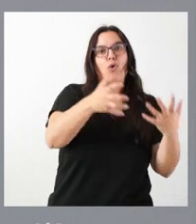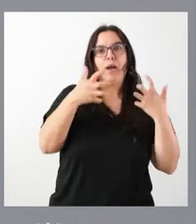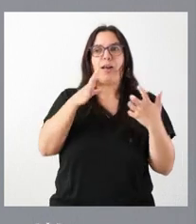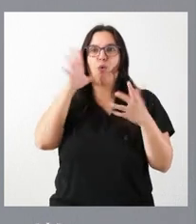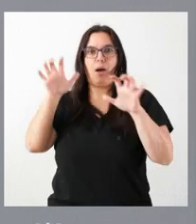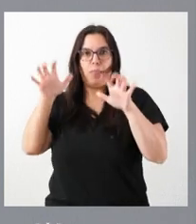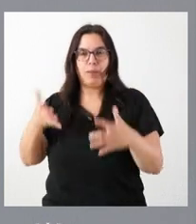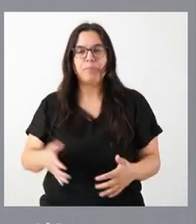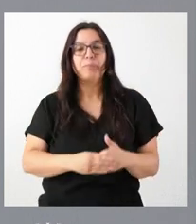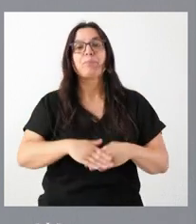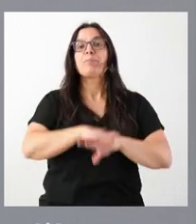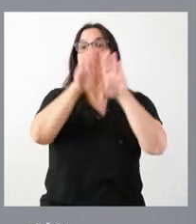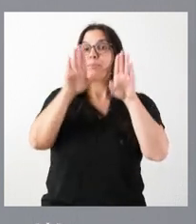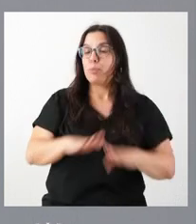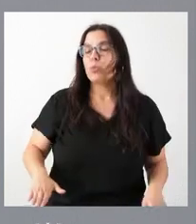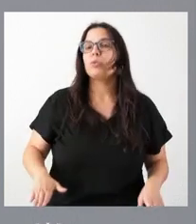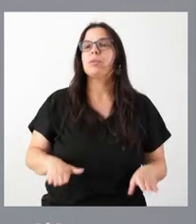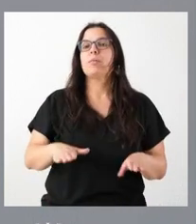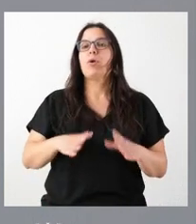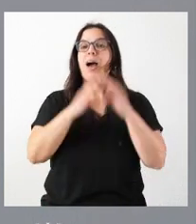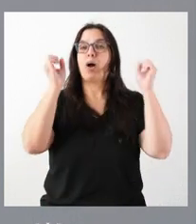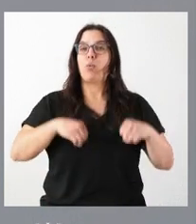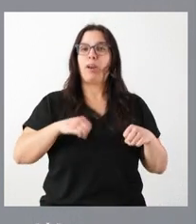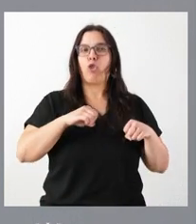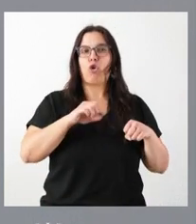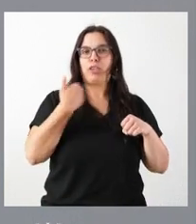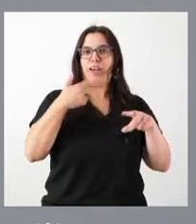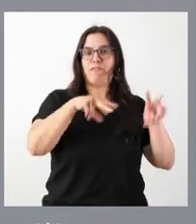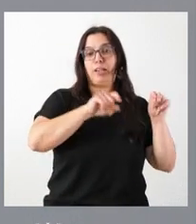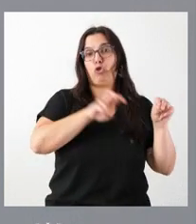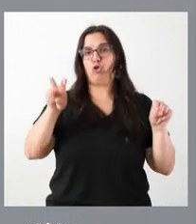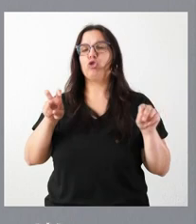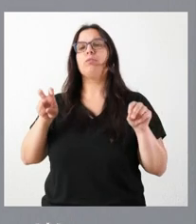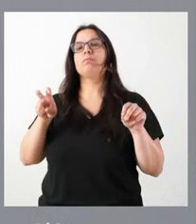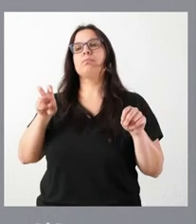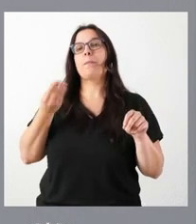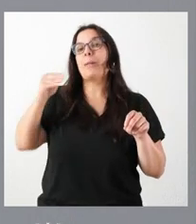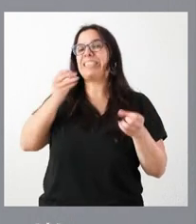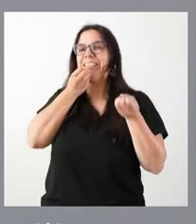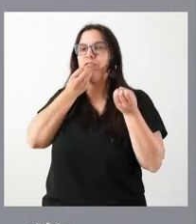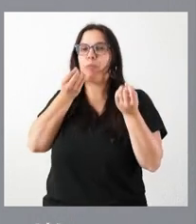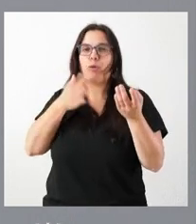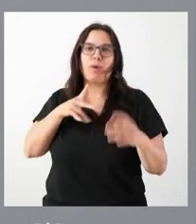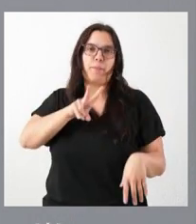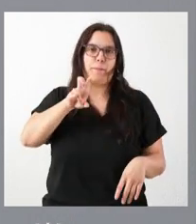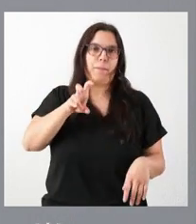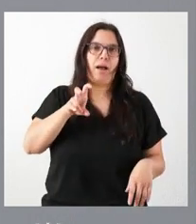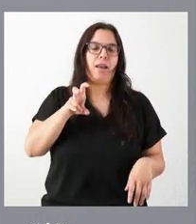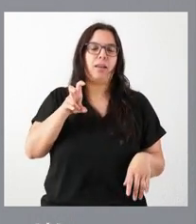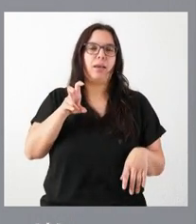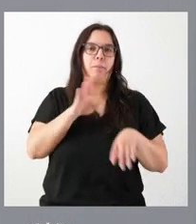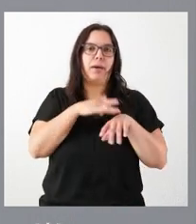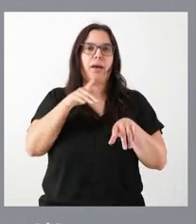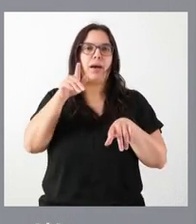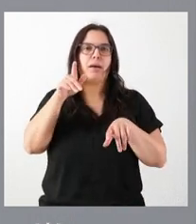los mismos. Y, por último, y ya fuera de los acuerdos del Consejo de Gobierno, una información que creo que puede ser de utilidad a las personas